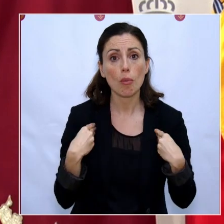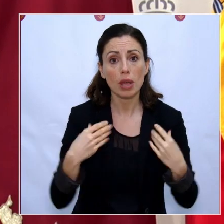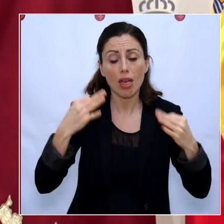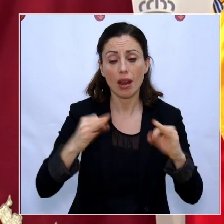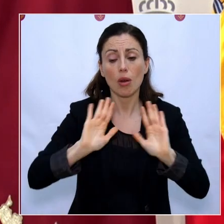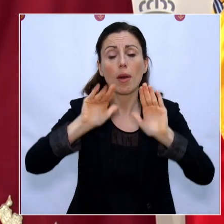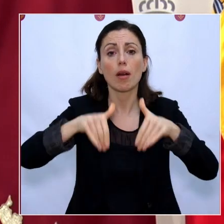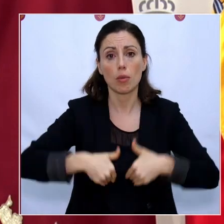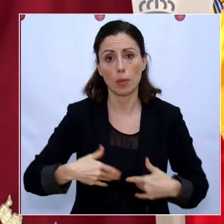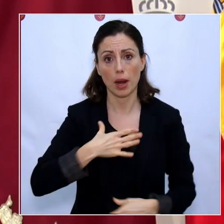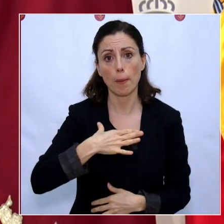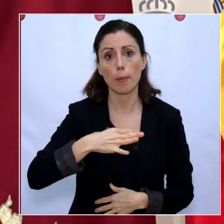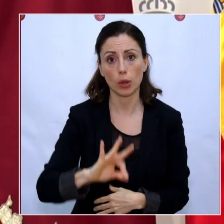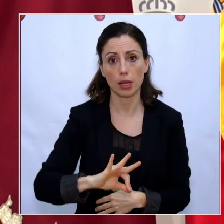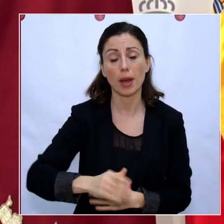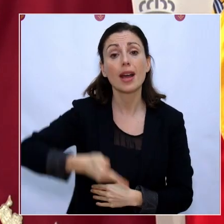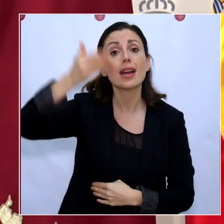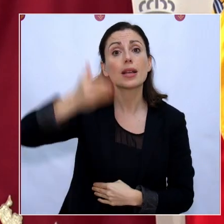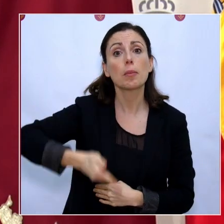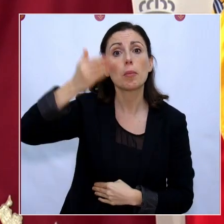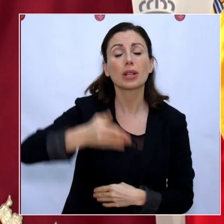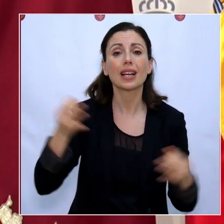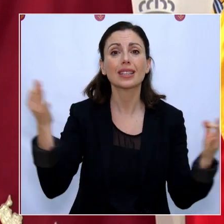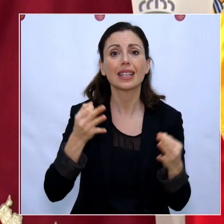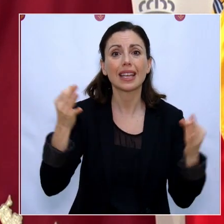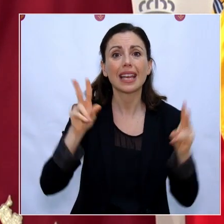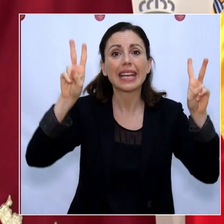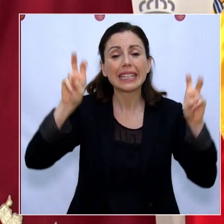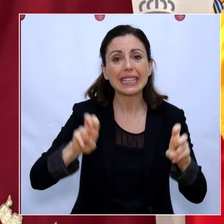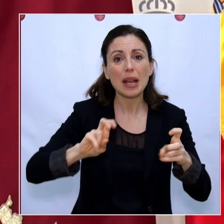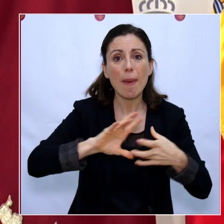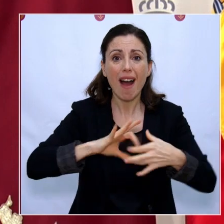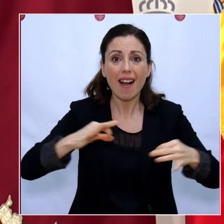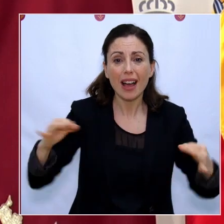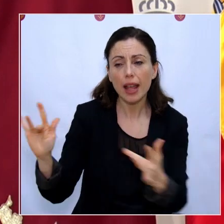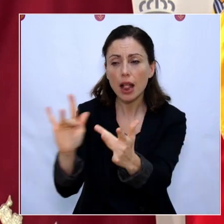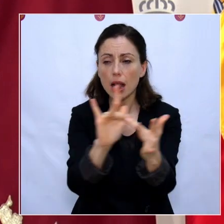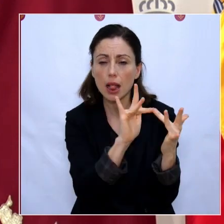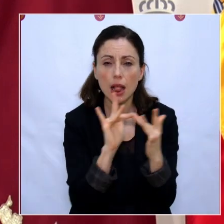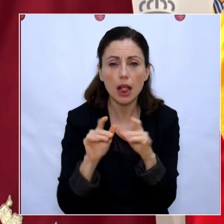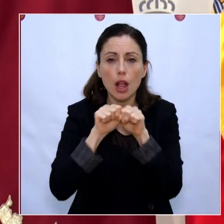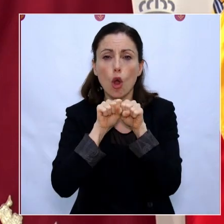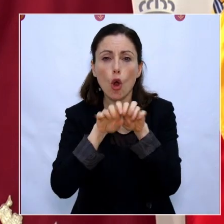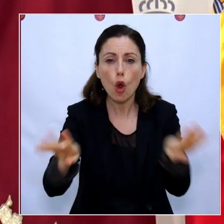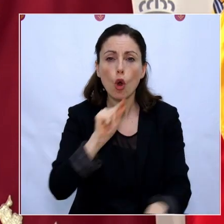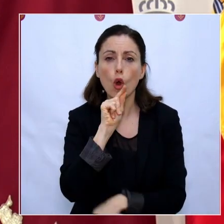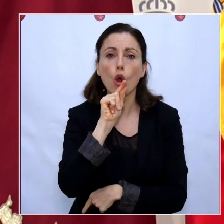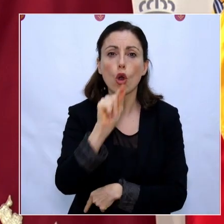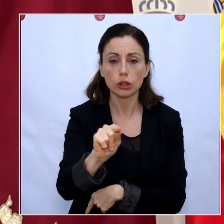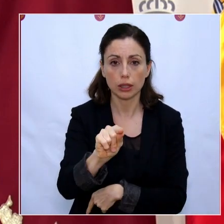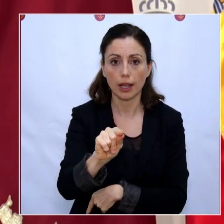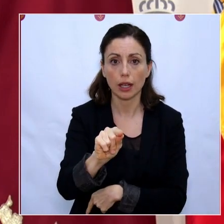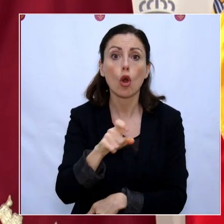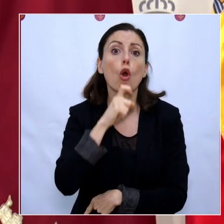es fundamental cortar la cadena de contagio. Evitar los contactos entre todos nosotros es la